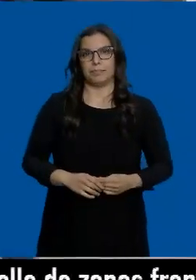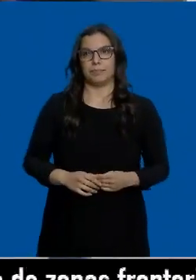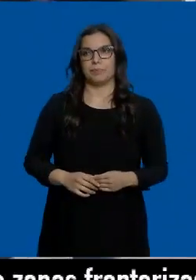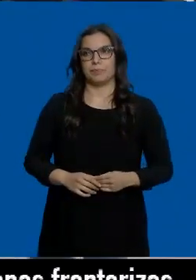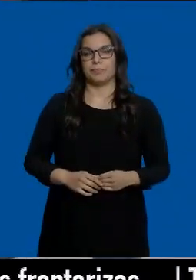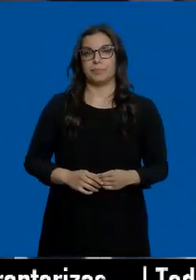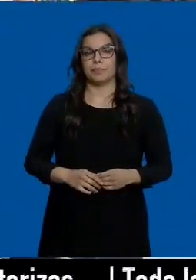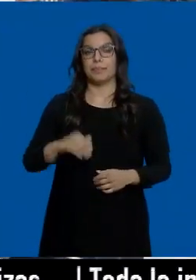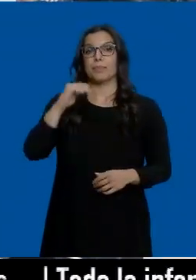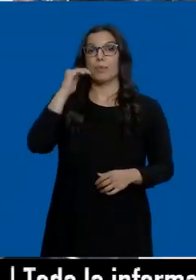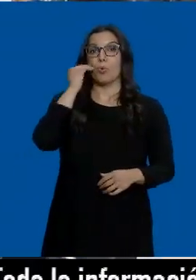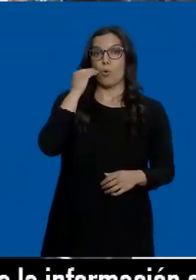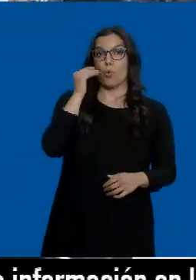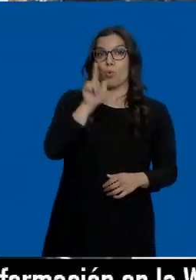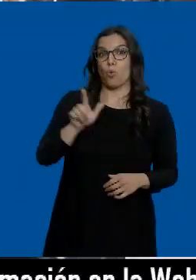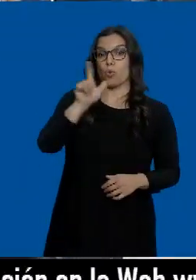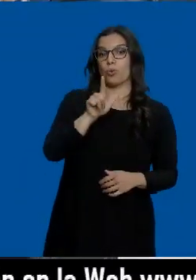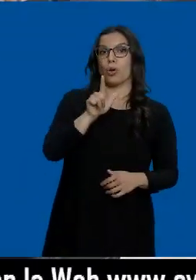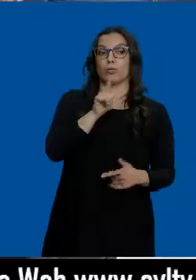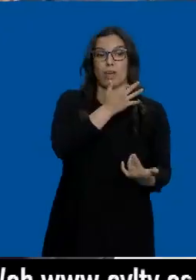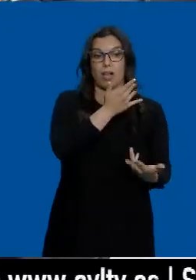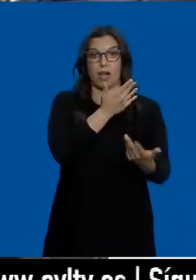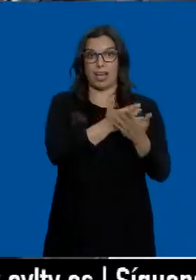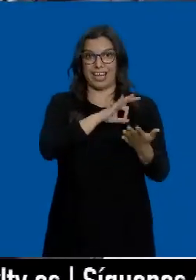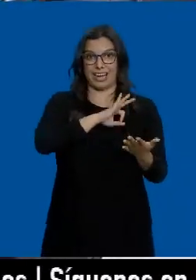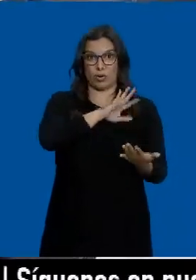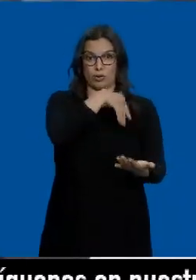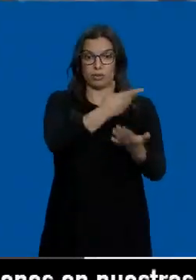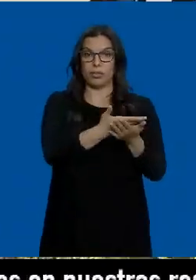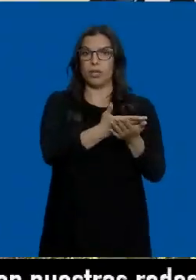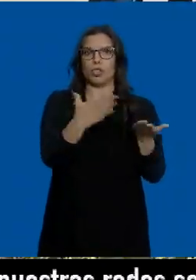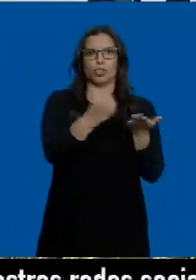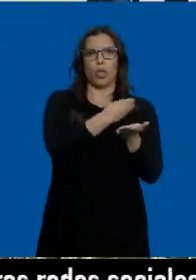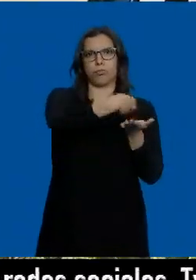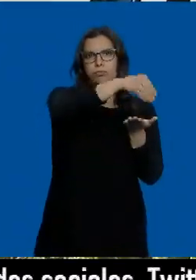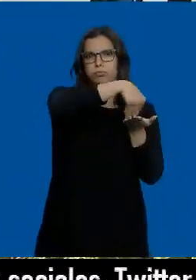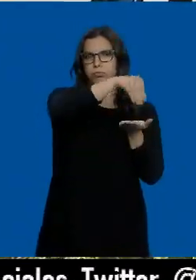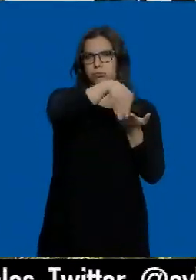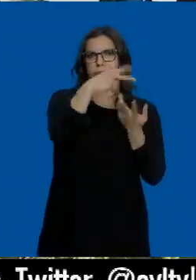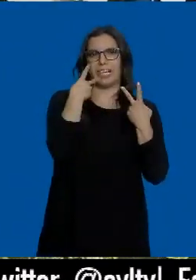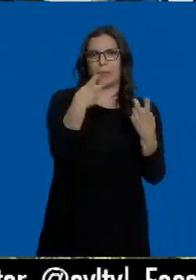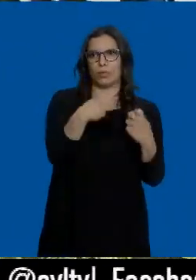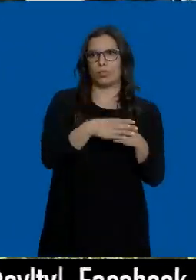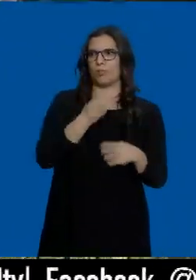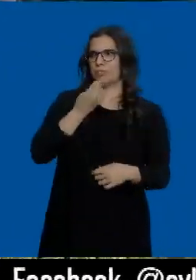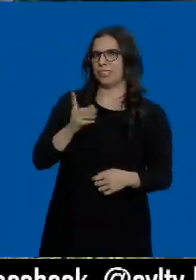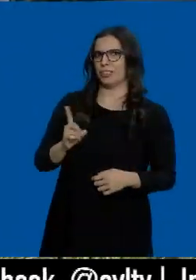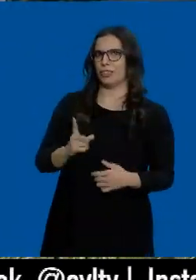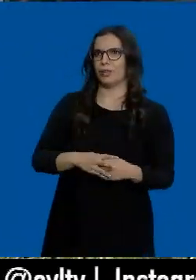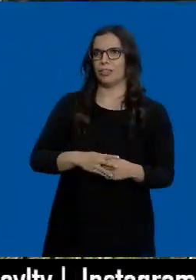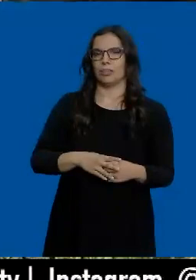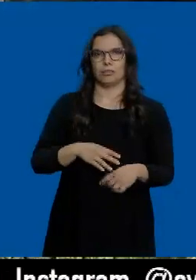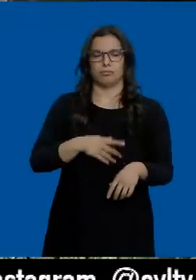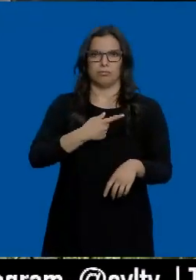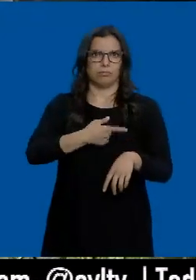Hasta mediados de julio, todo el dinero que hayamos ganado se irá en impuestos. Pues me parece que no está muy bien. Una